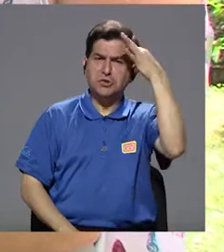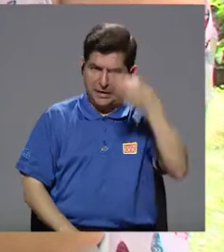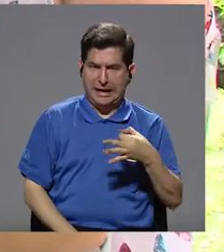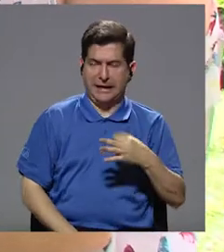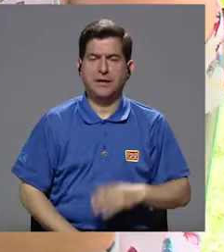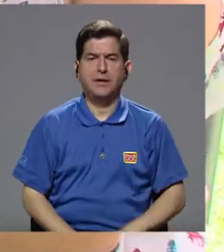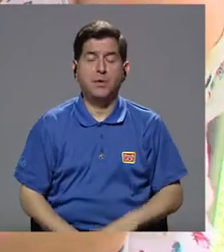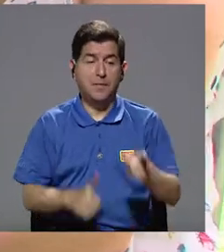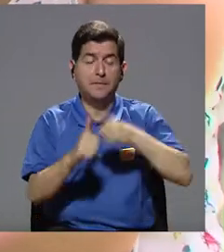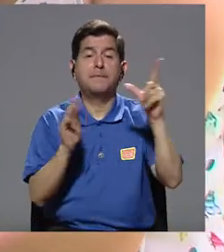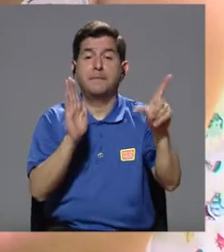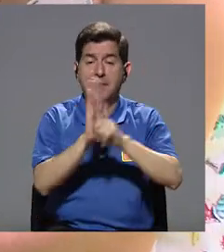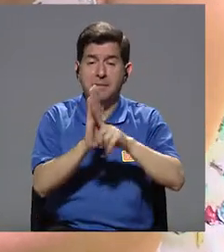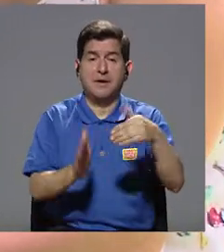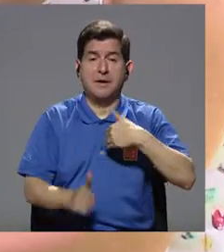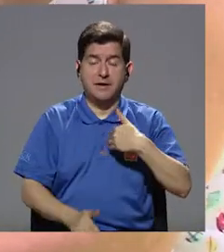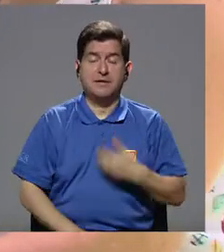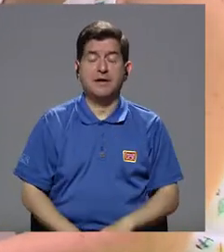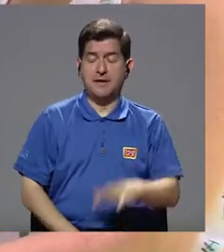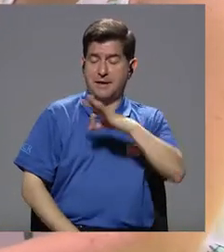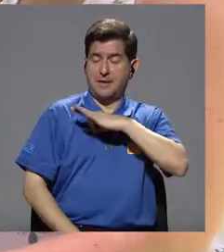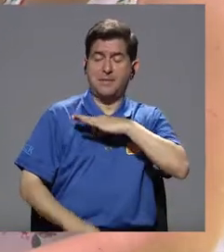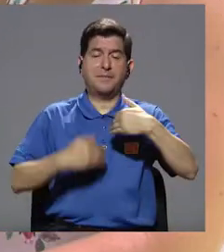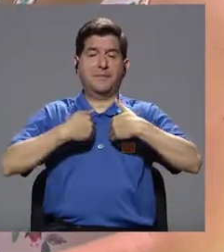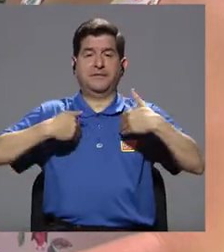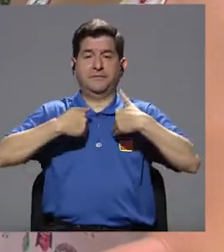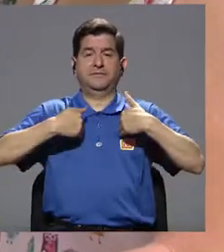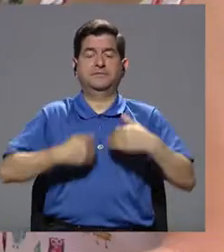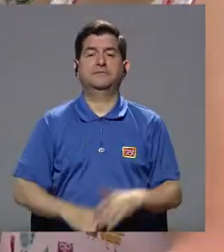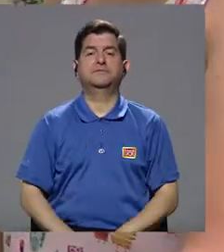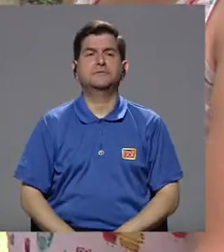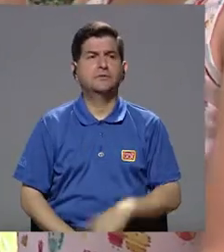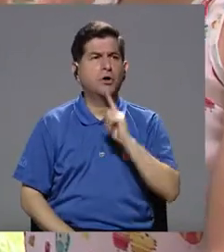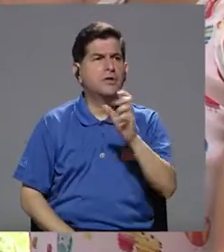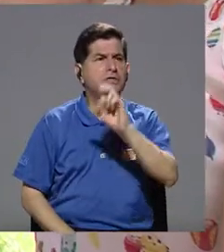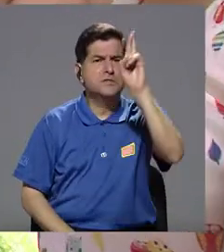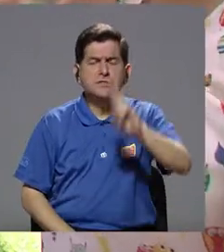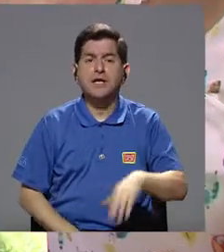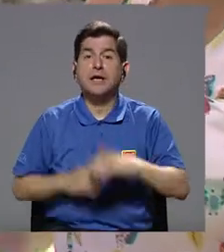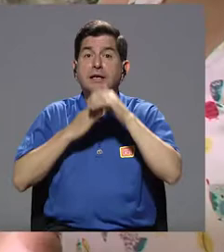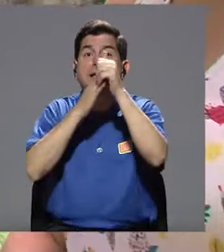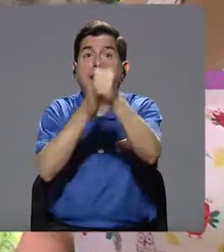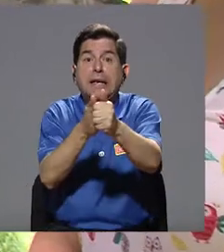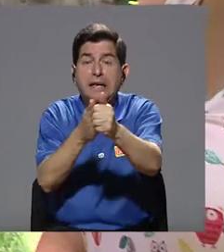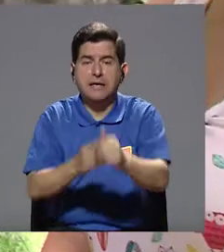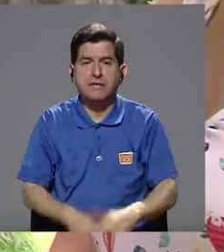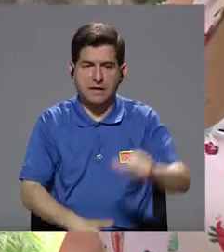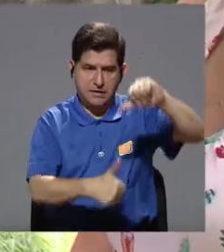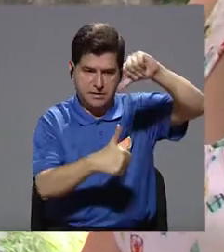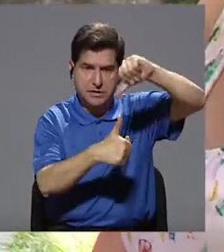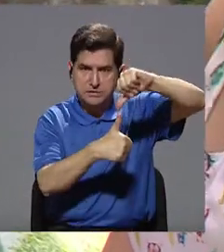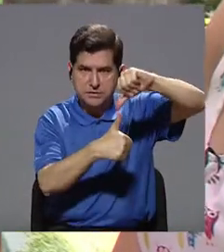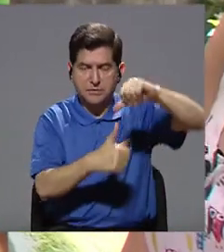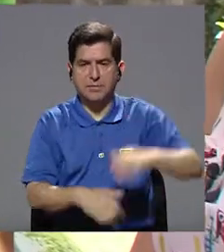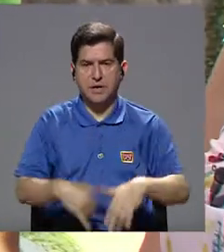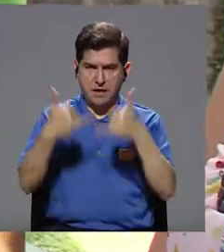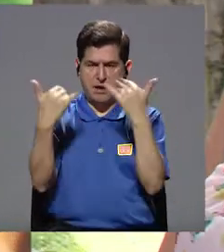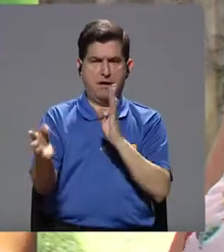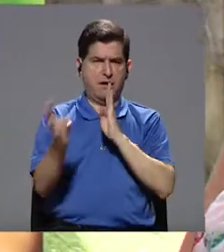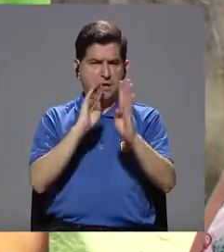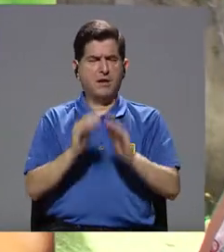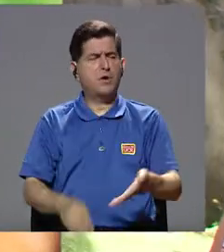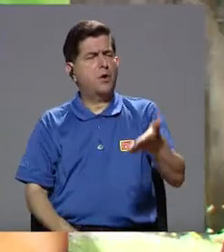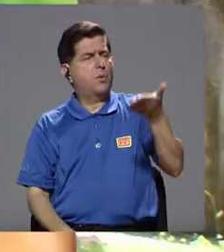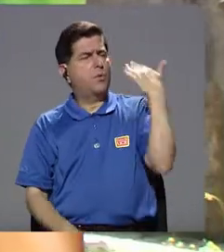si no me equivoco, es la primera ley que existe en tema de bienestar de los animales. Podemos decir que Costa Rica fue pionero, por lo menos en Centroamérica, que ya estamos